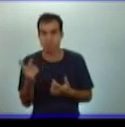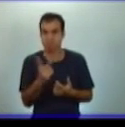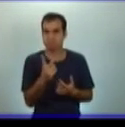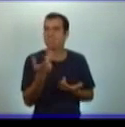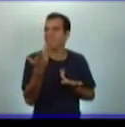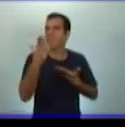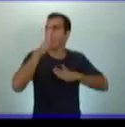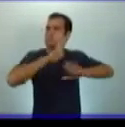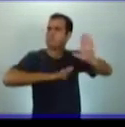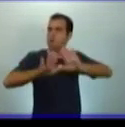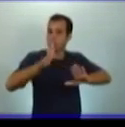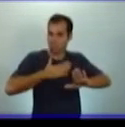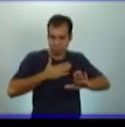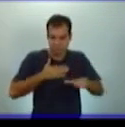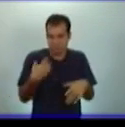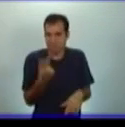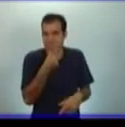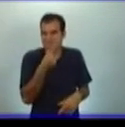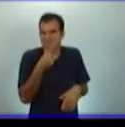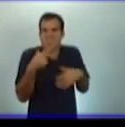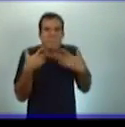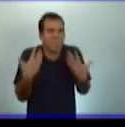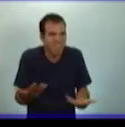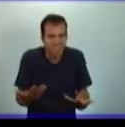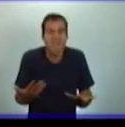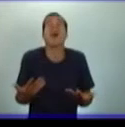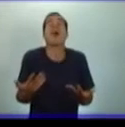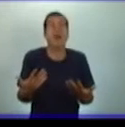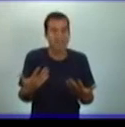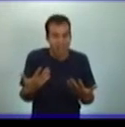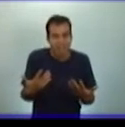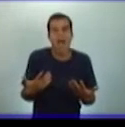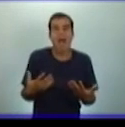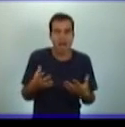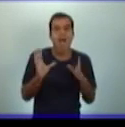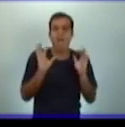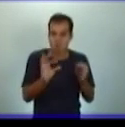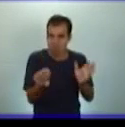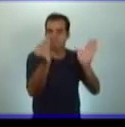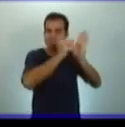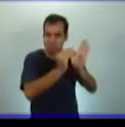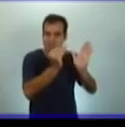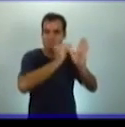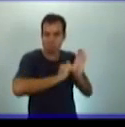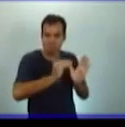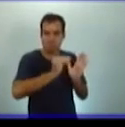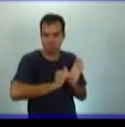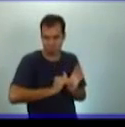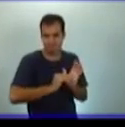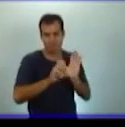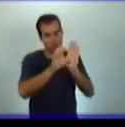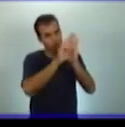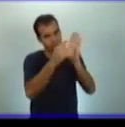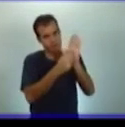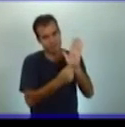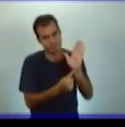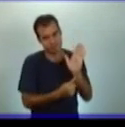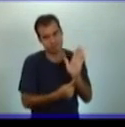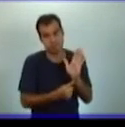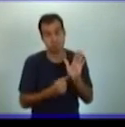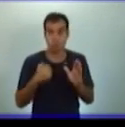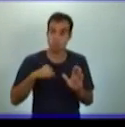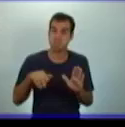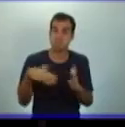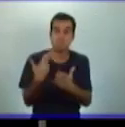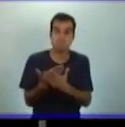a nosotros, claro, también está en esos artículos. Entonces te propongo,